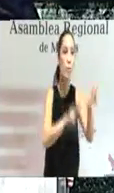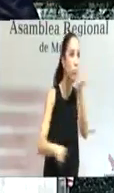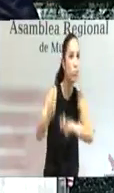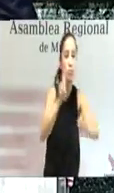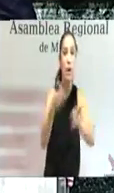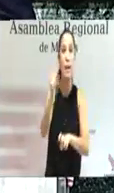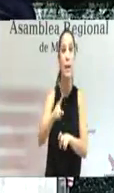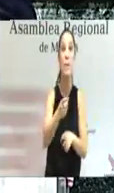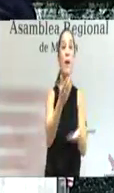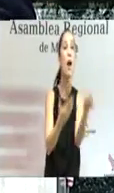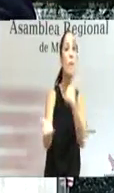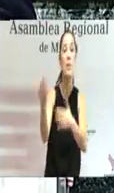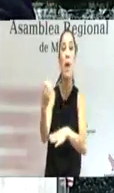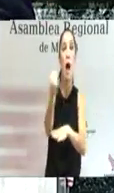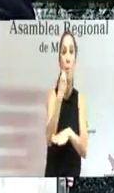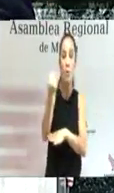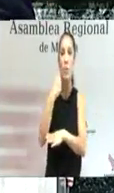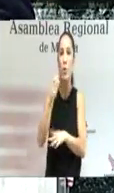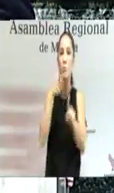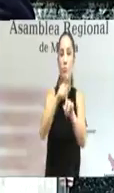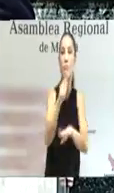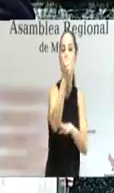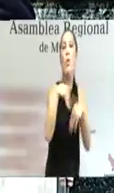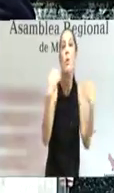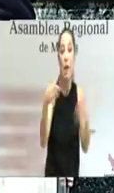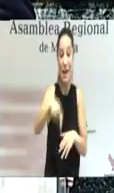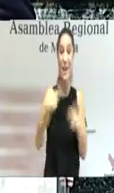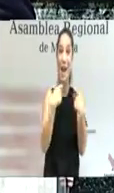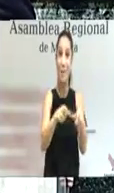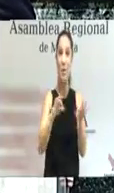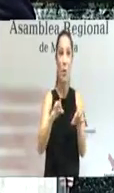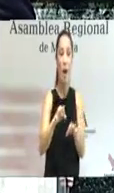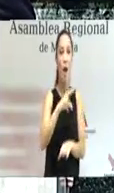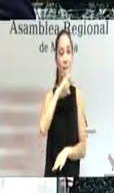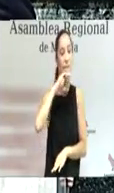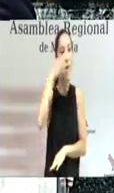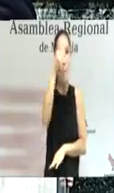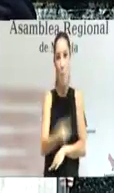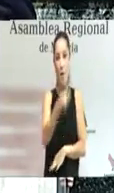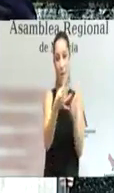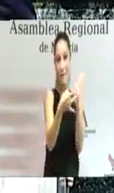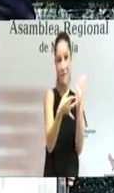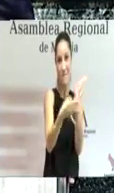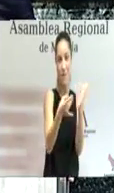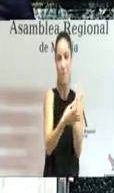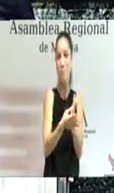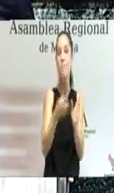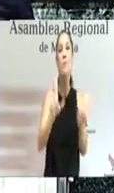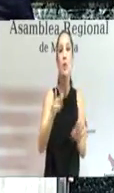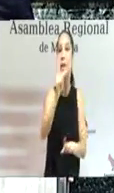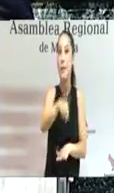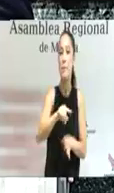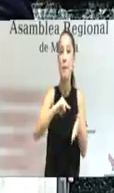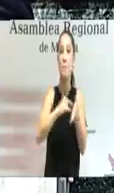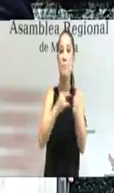participación de todos en lograr en este ámbito la excelencia que todos buscábamos. Y para ello hemos puesto en marcha